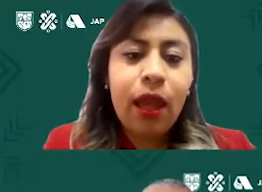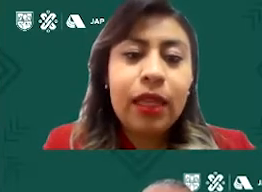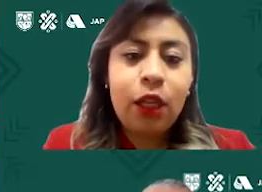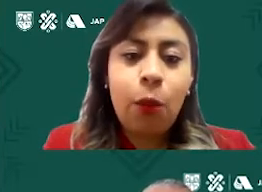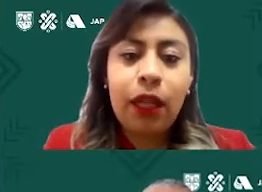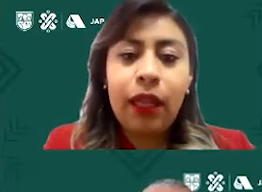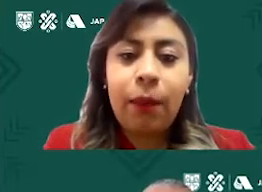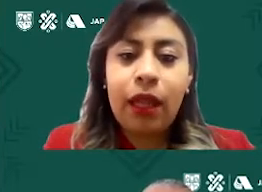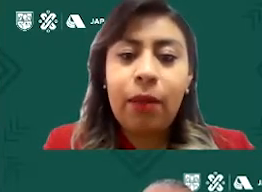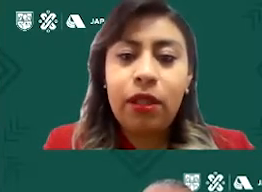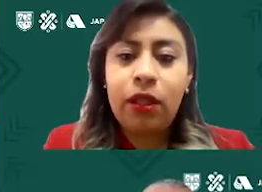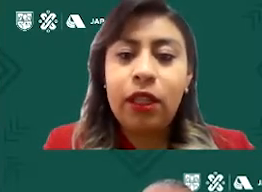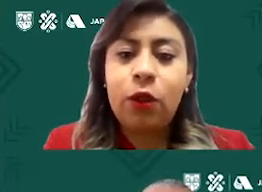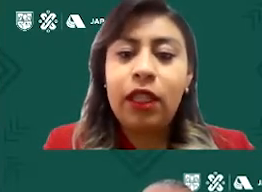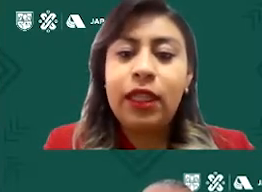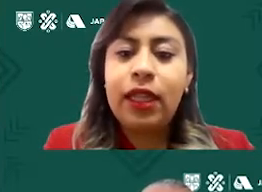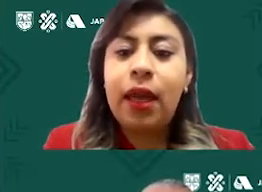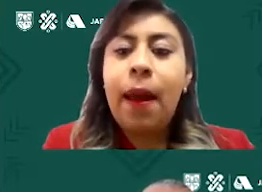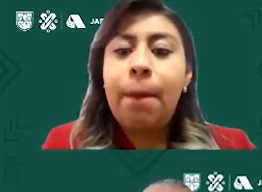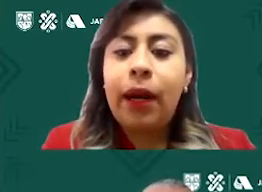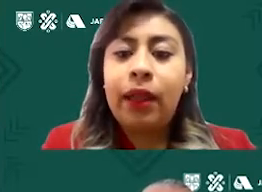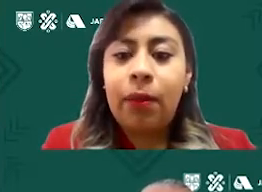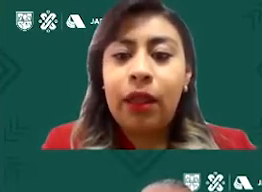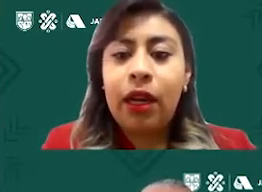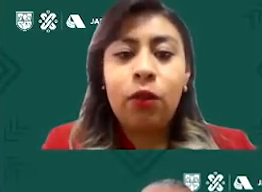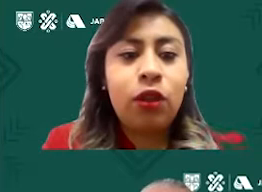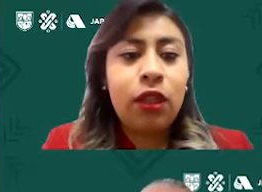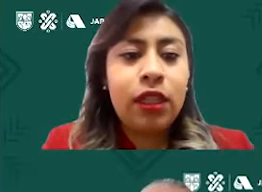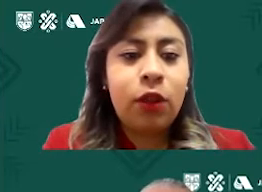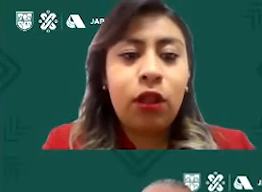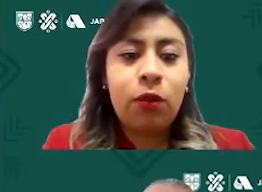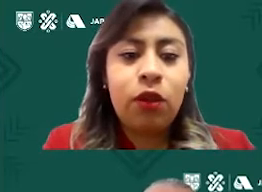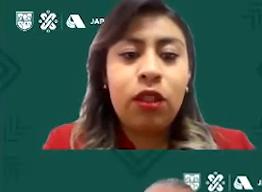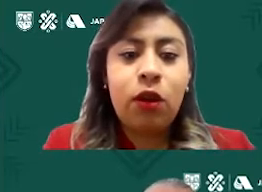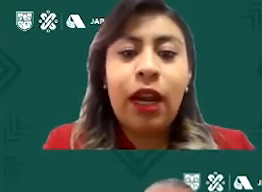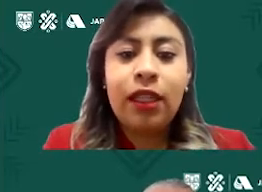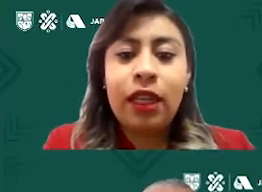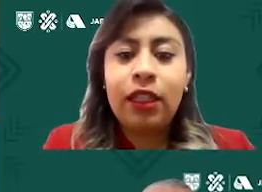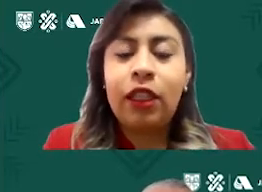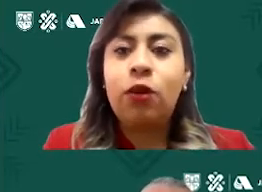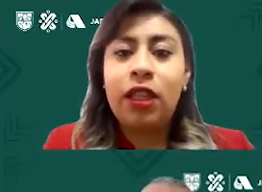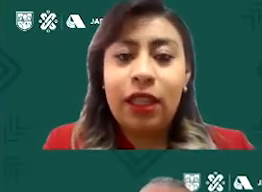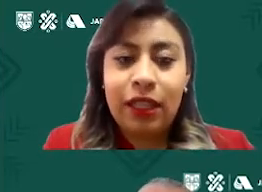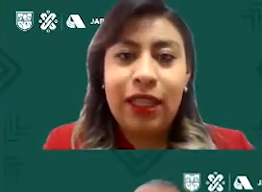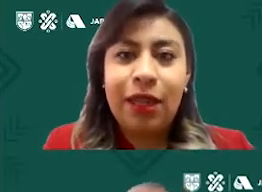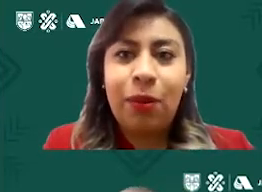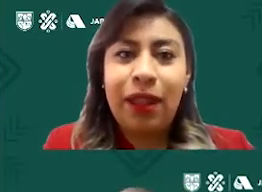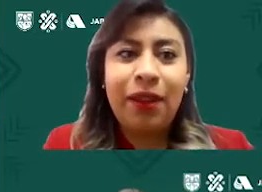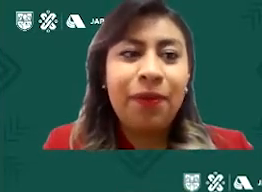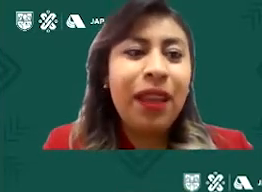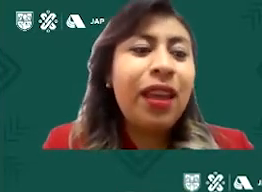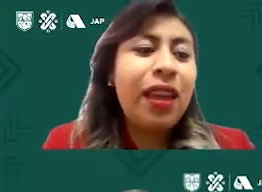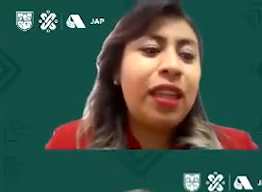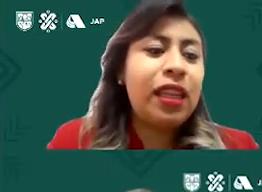así como en el trámite de emisiones de constancia para tramitar reducciones de contribuciones locales de las instituciones de asistencia